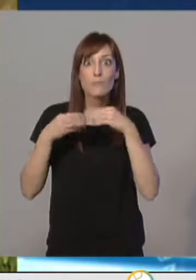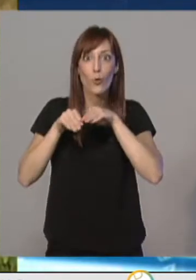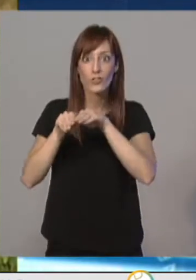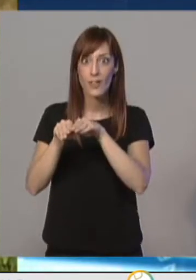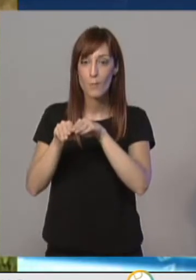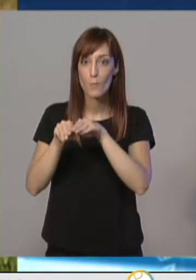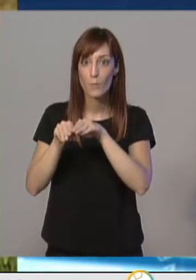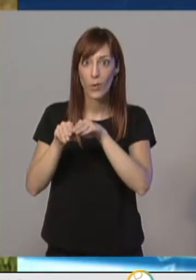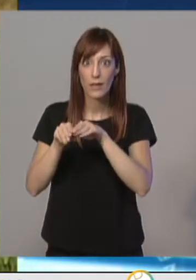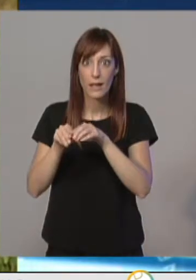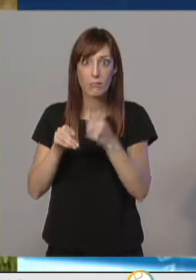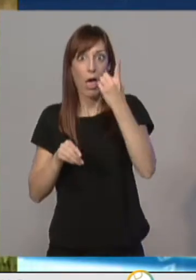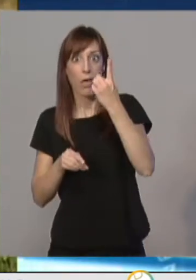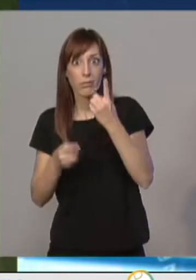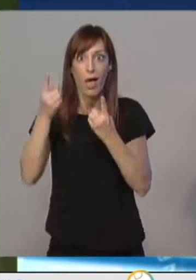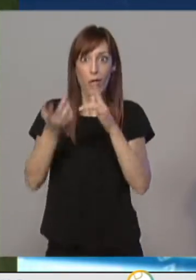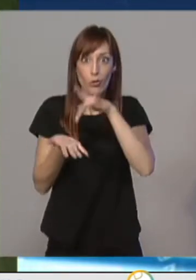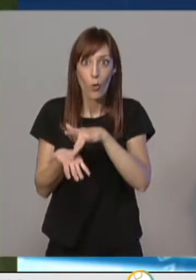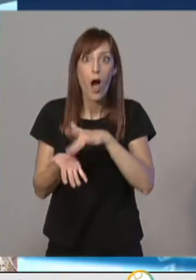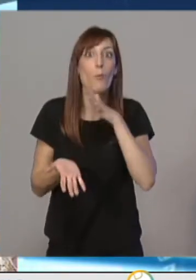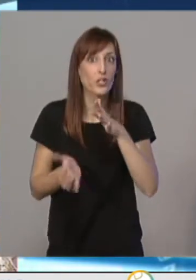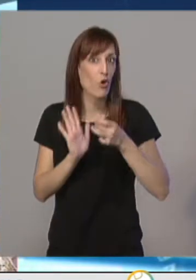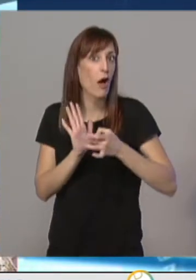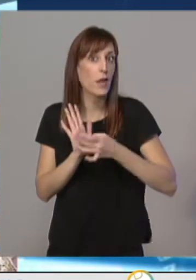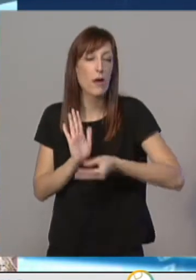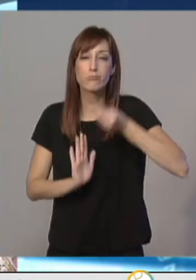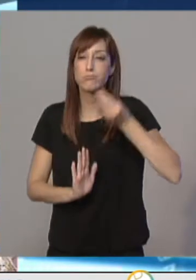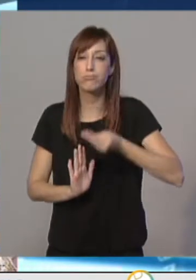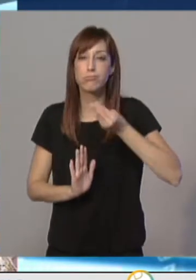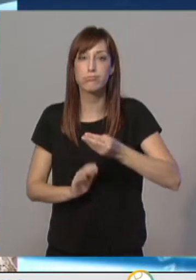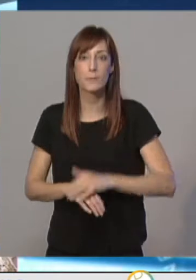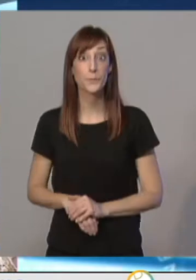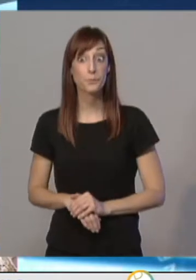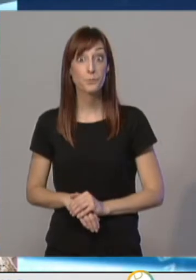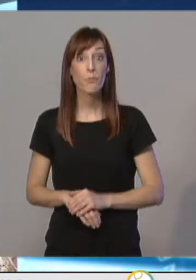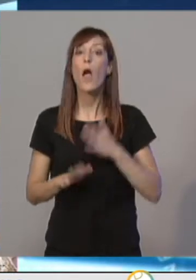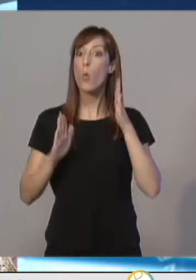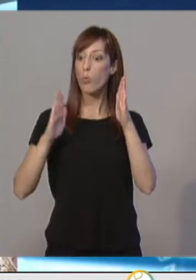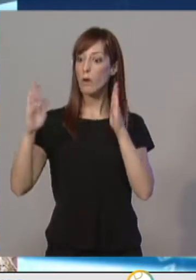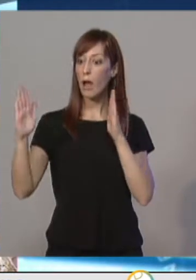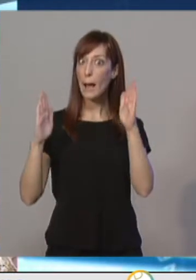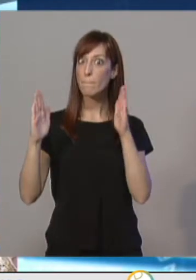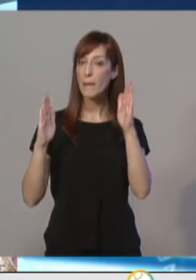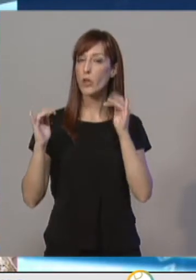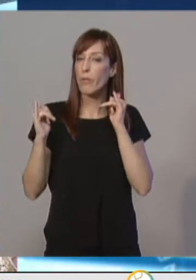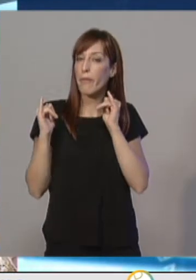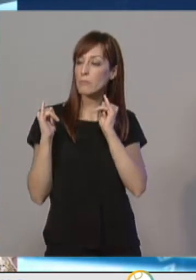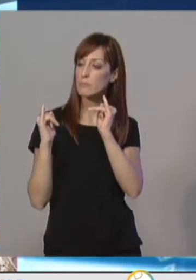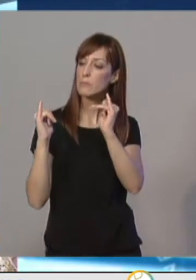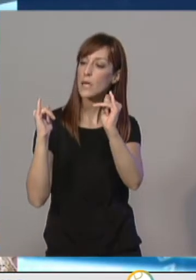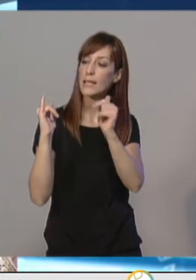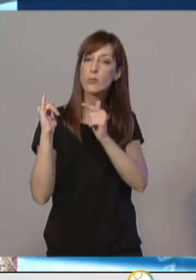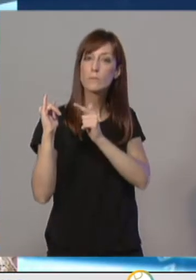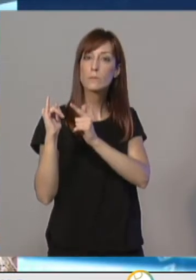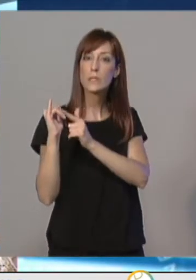una expectativa de muy alta calidad. Ha sido una campaña en donde el vigor del viñedo era un vigor mucho más contenido